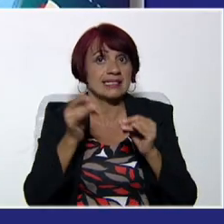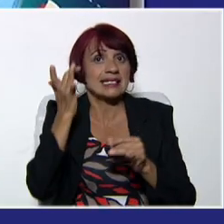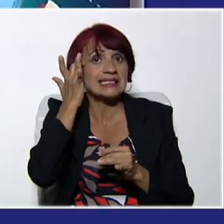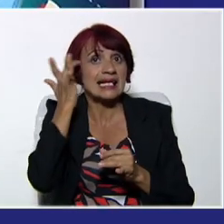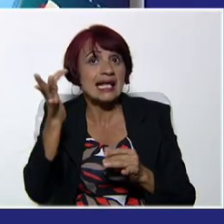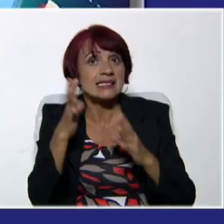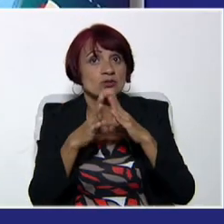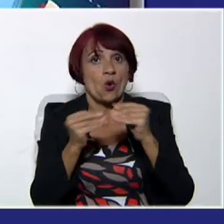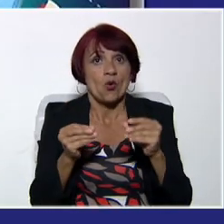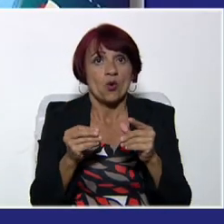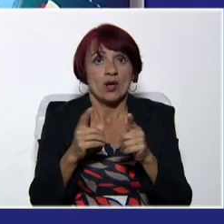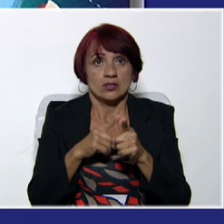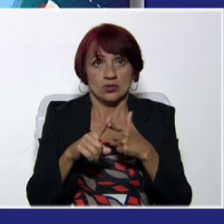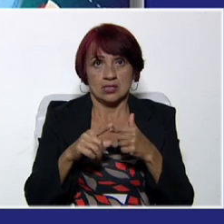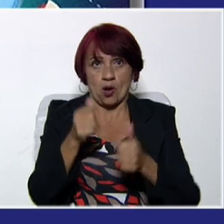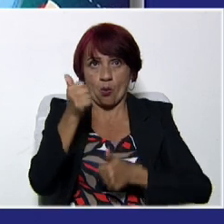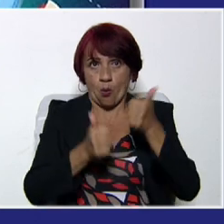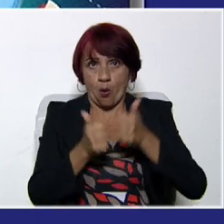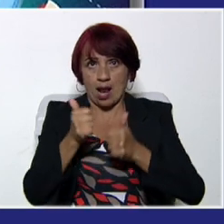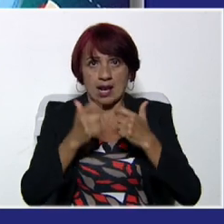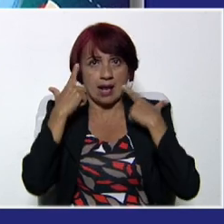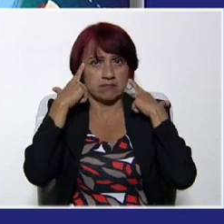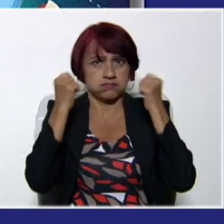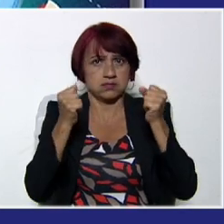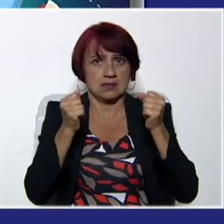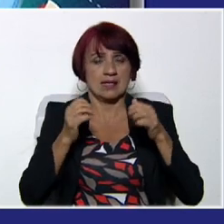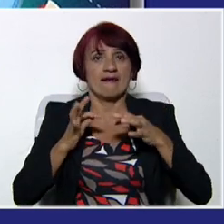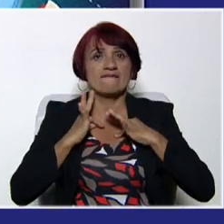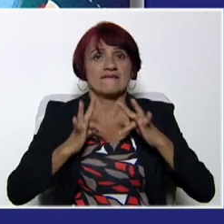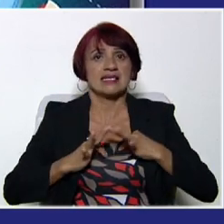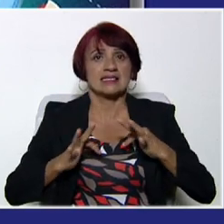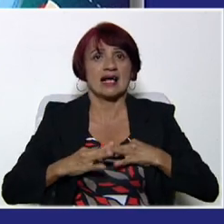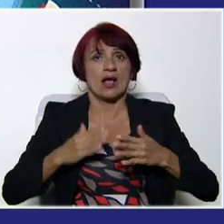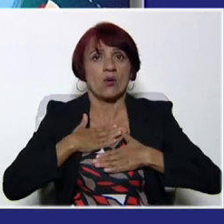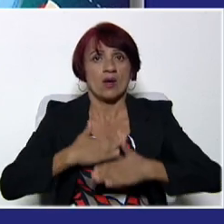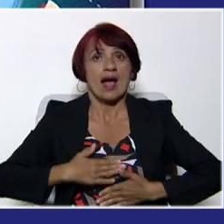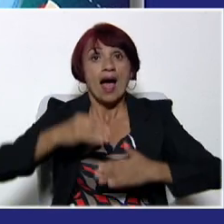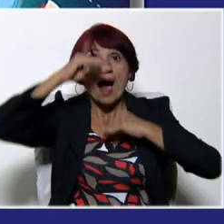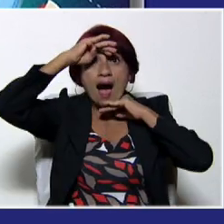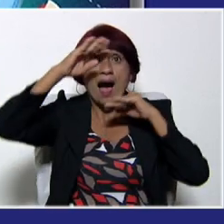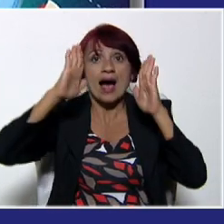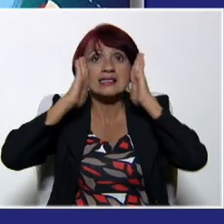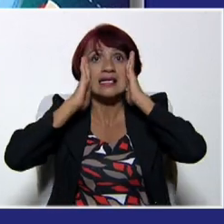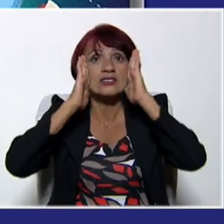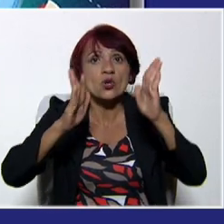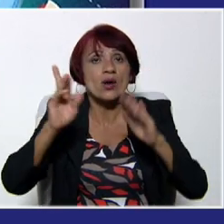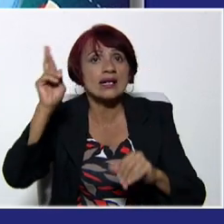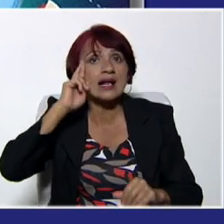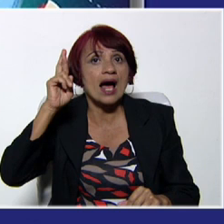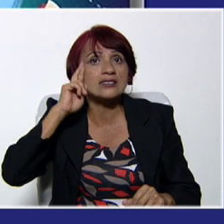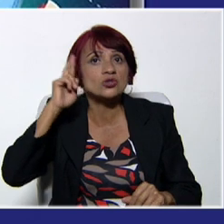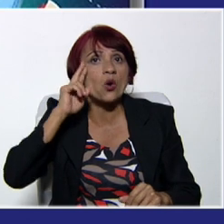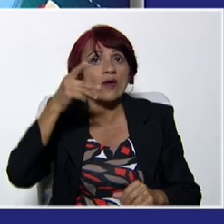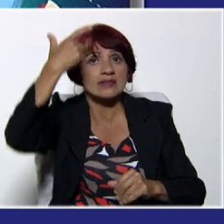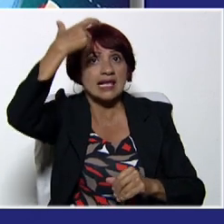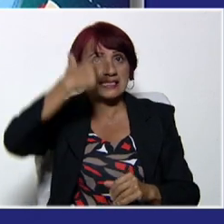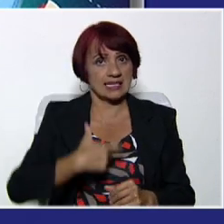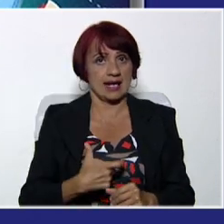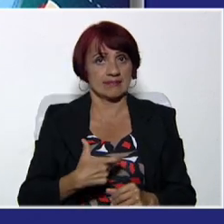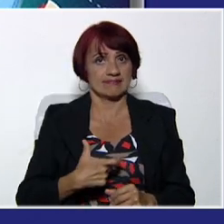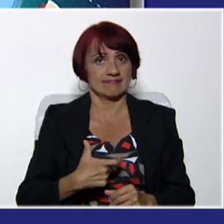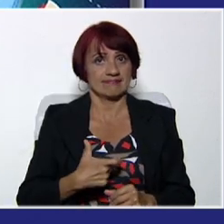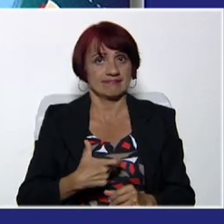¿Cuáles son las potencialidades físicas del ser humano? Atención y razón de ser. Esa es una de nuestras